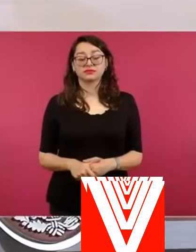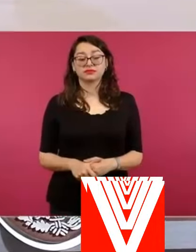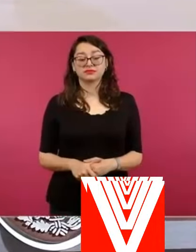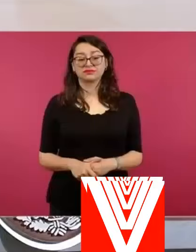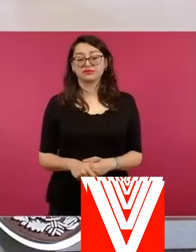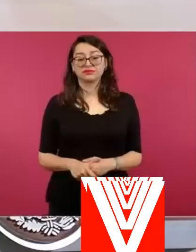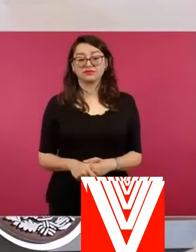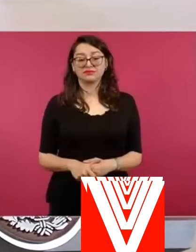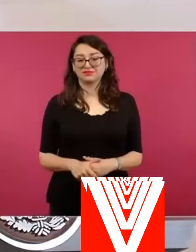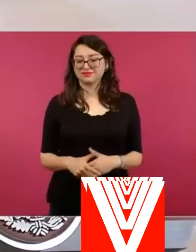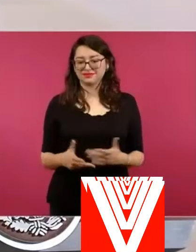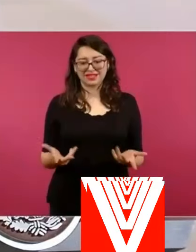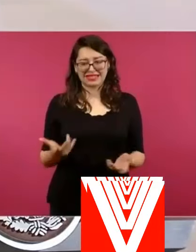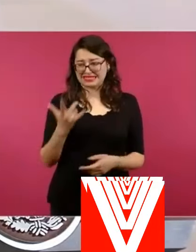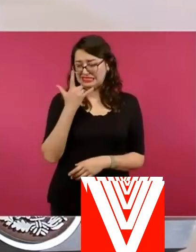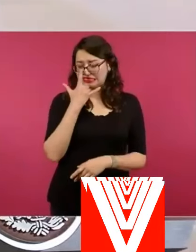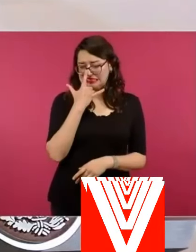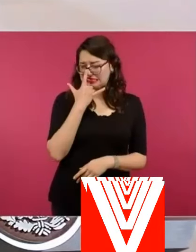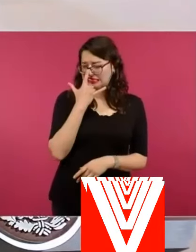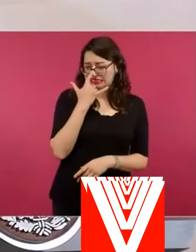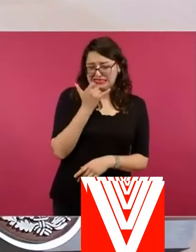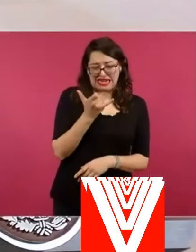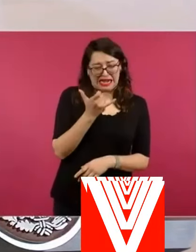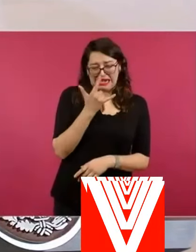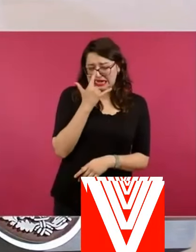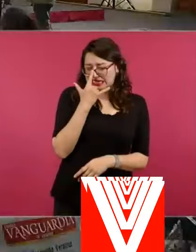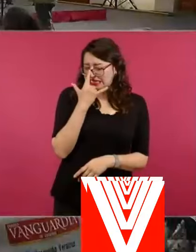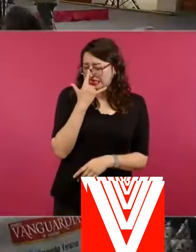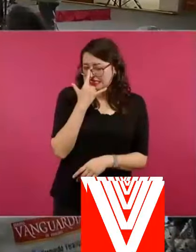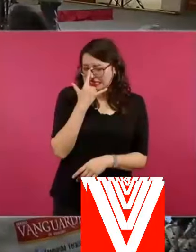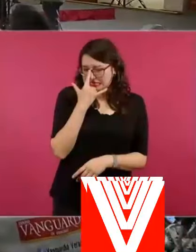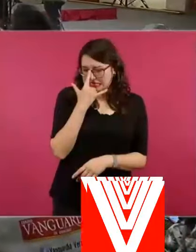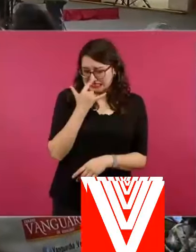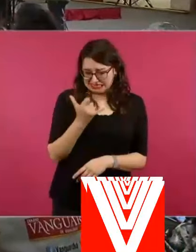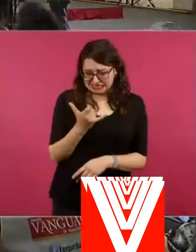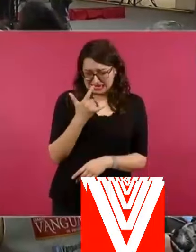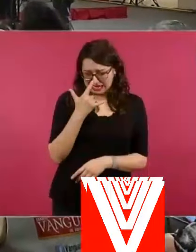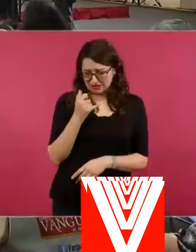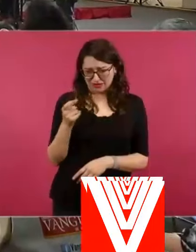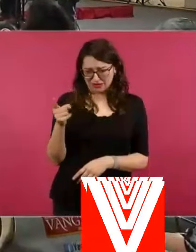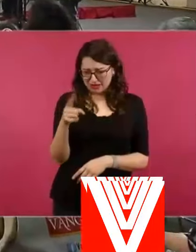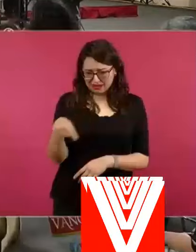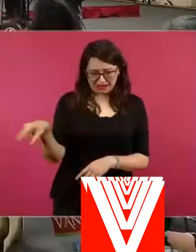relación ahí muy rara como un contubernio.